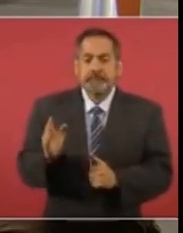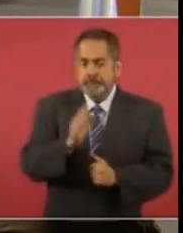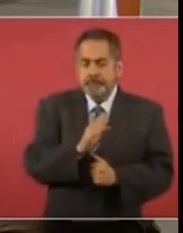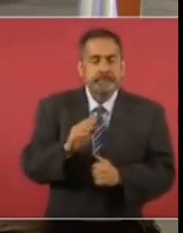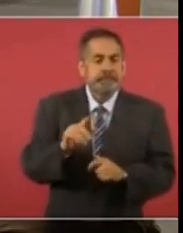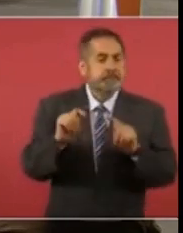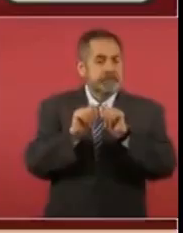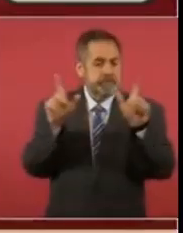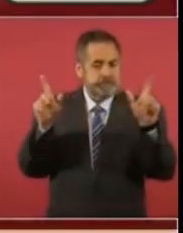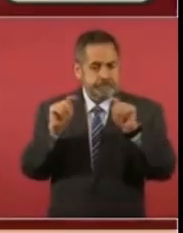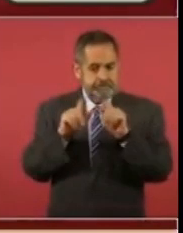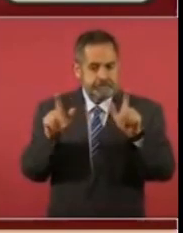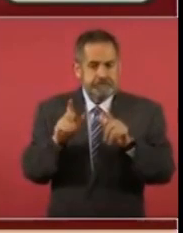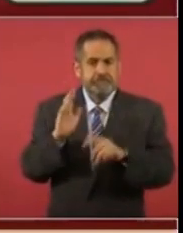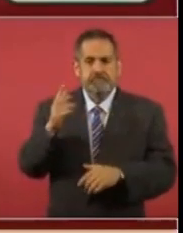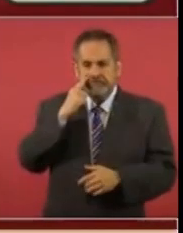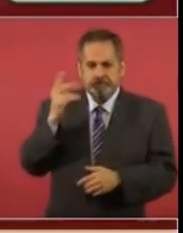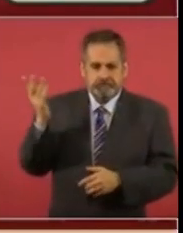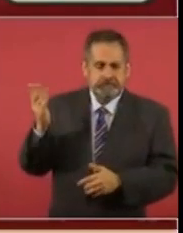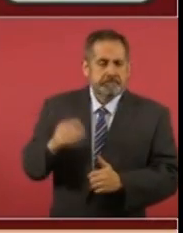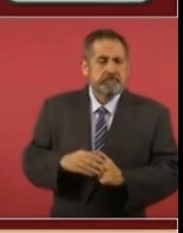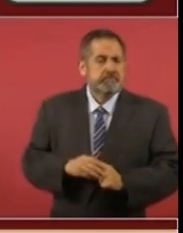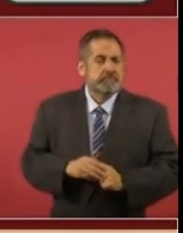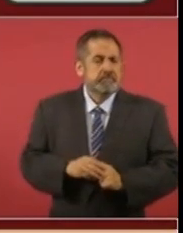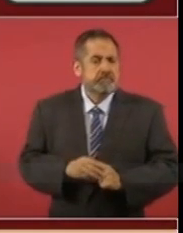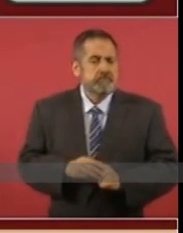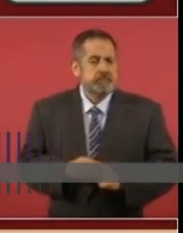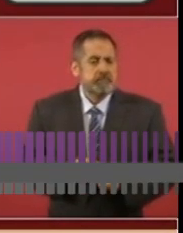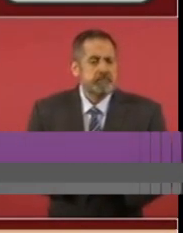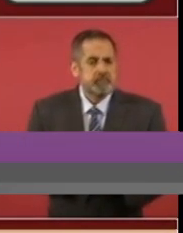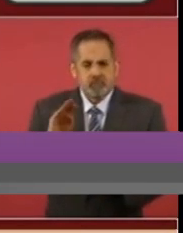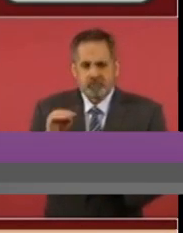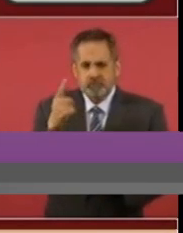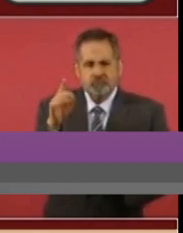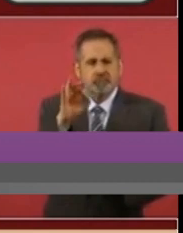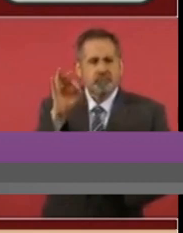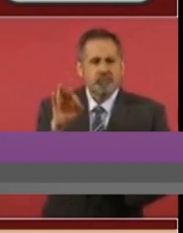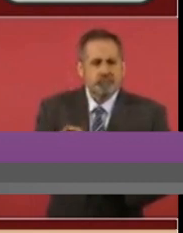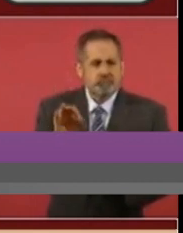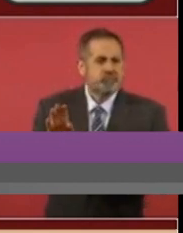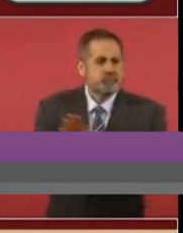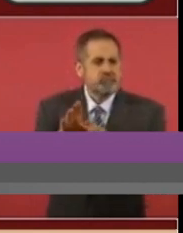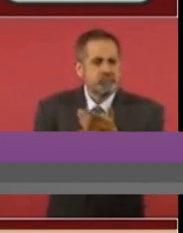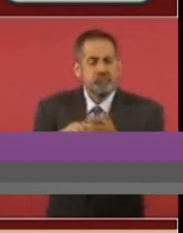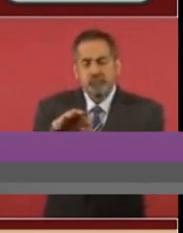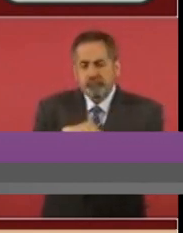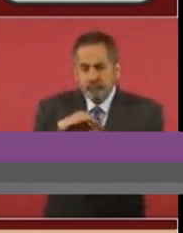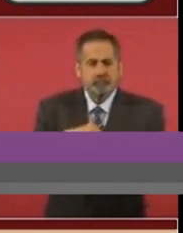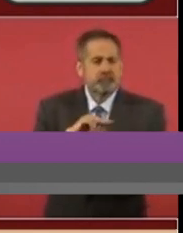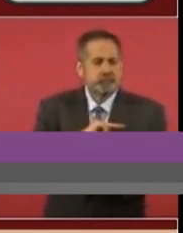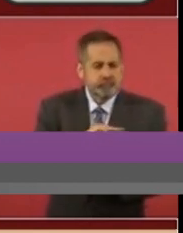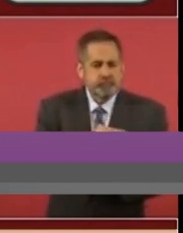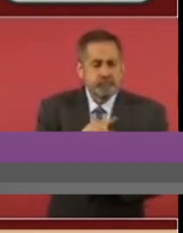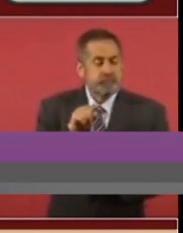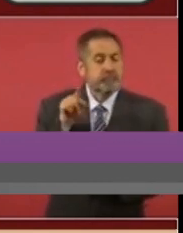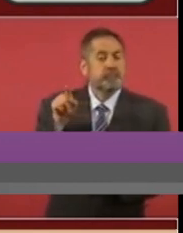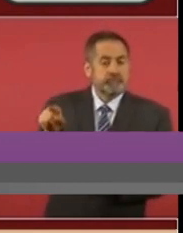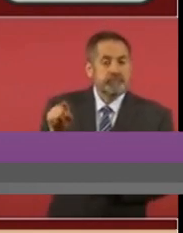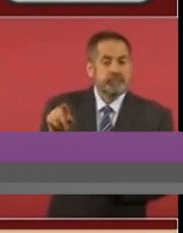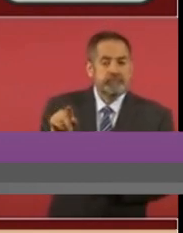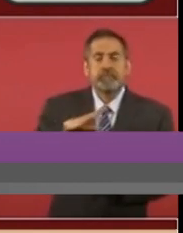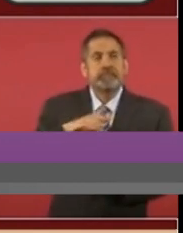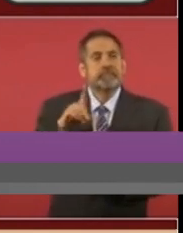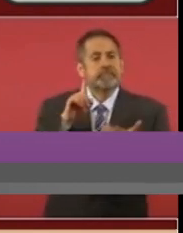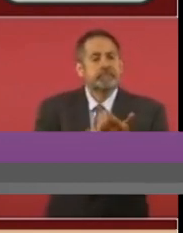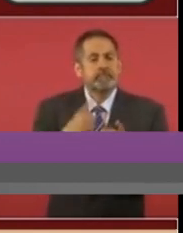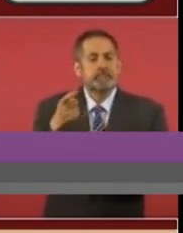Tlaxcala, en donde ya se cuenta con un 91% de cobertura de médicos generales y especialistas. En Tlaxcala hay 1